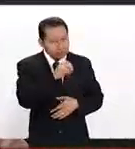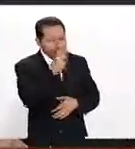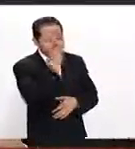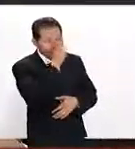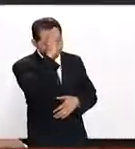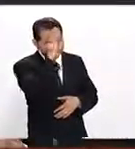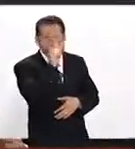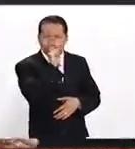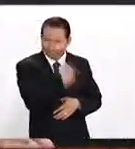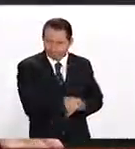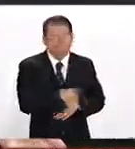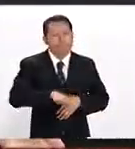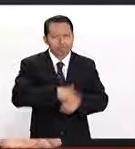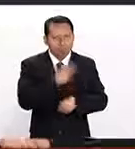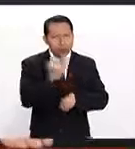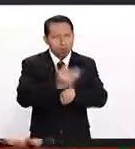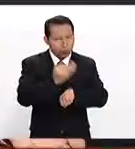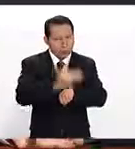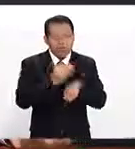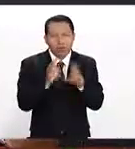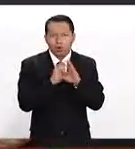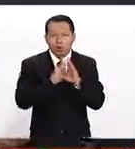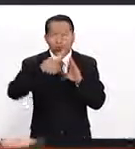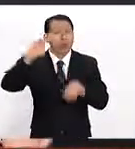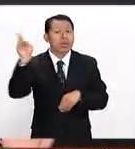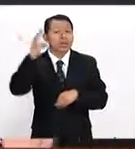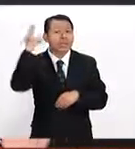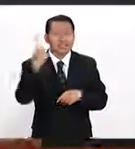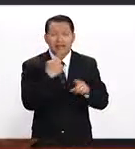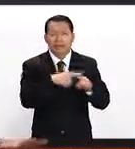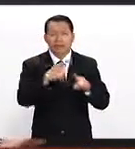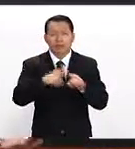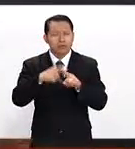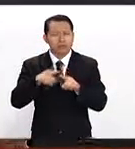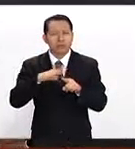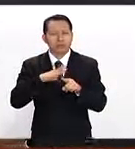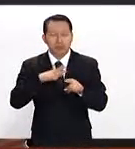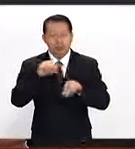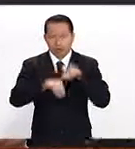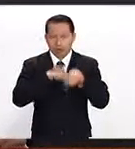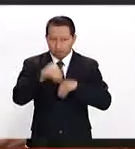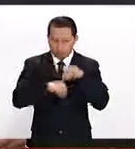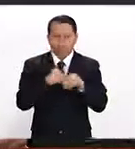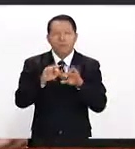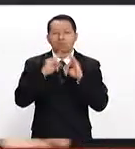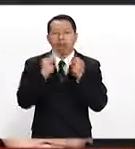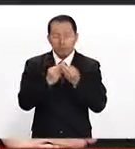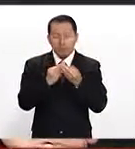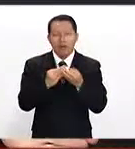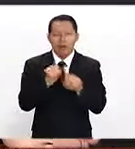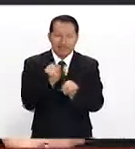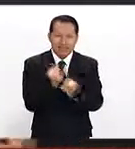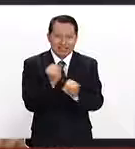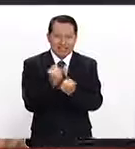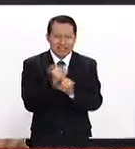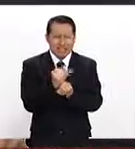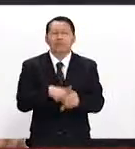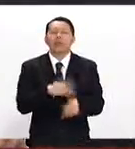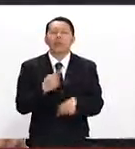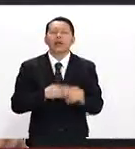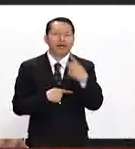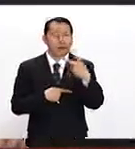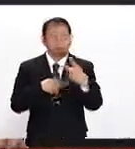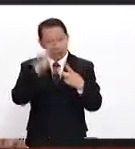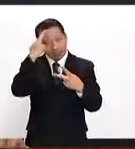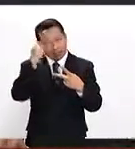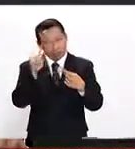hoy en día las universidades hemos desarrollado este modelo en línea por dos principales elementos.